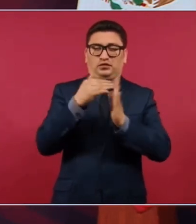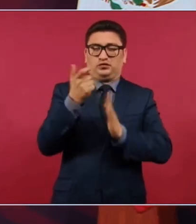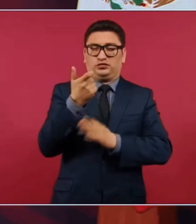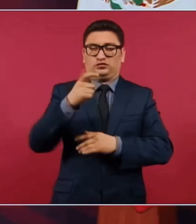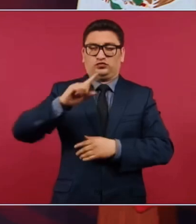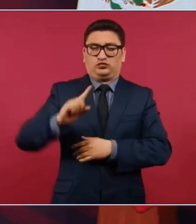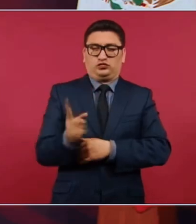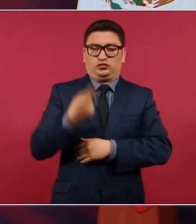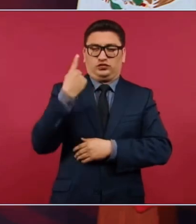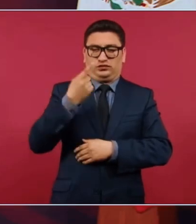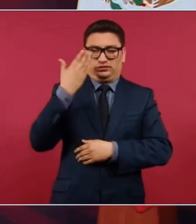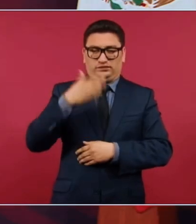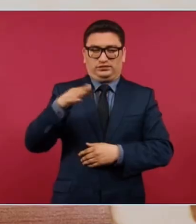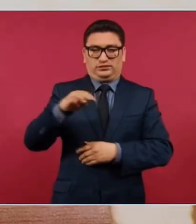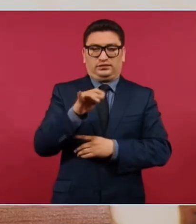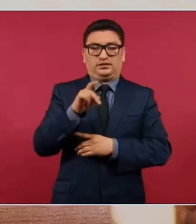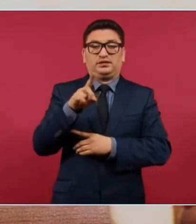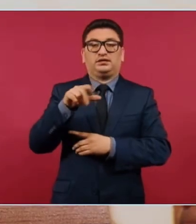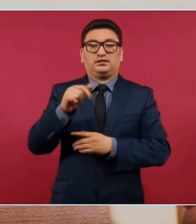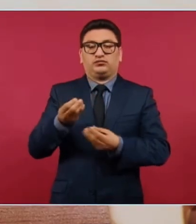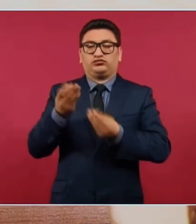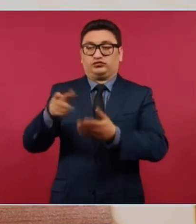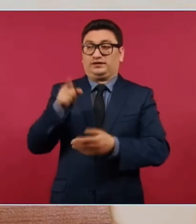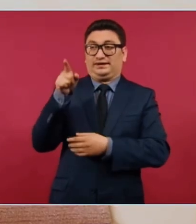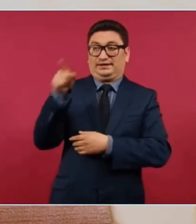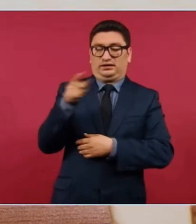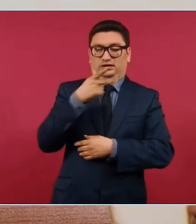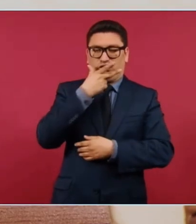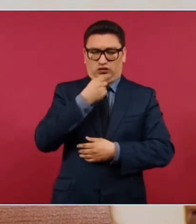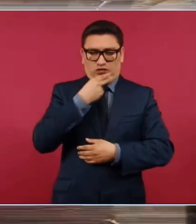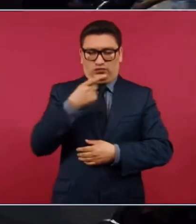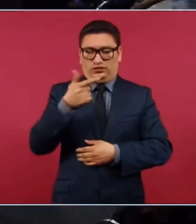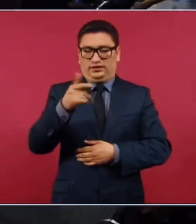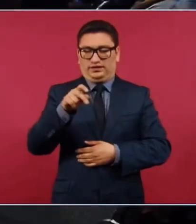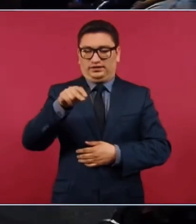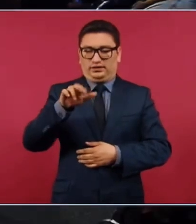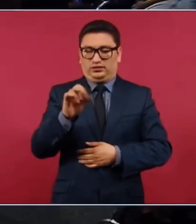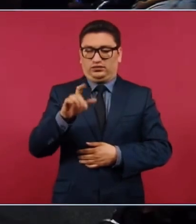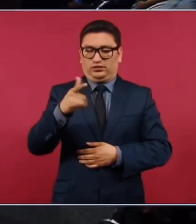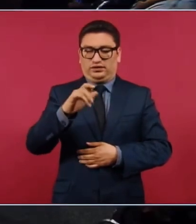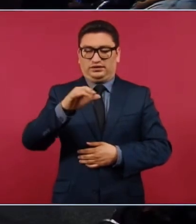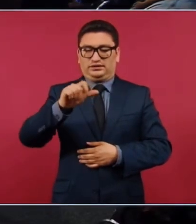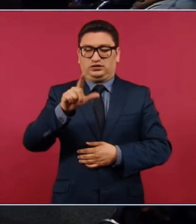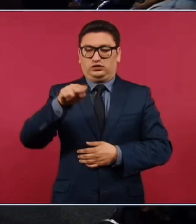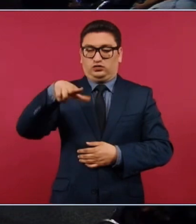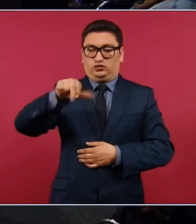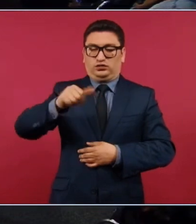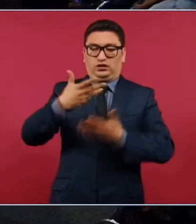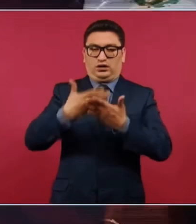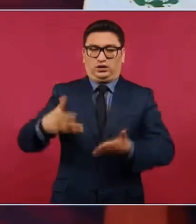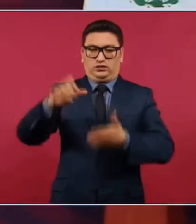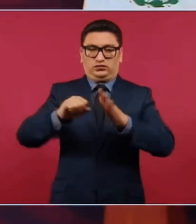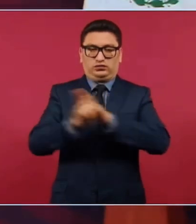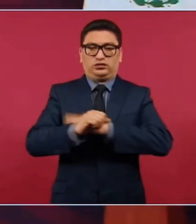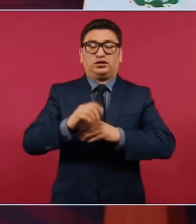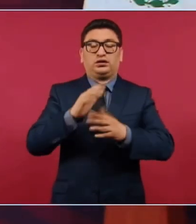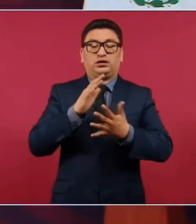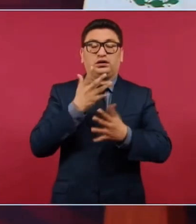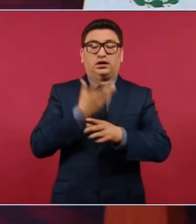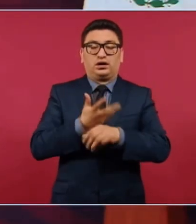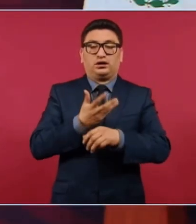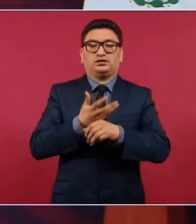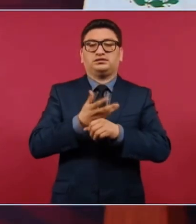a través de la Iniciativa Mérida. Ese hombre, Genaro García Luna, ha sido condenado hoy en Estados Unidos,